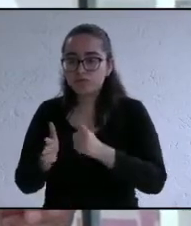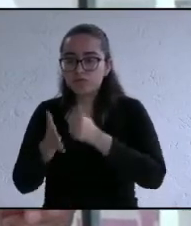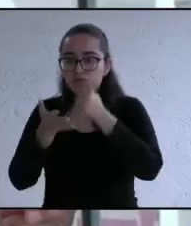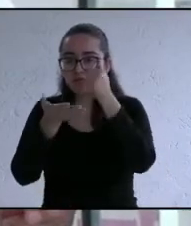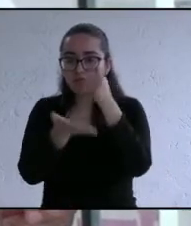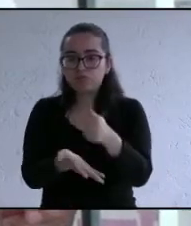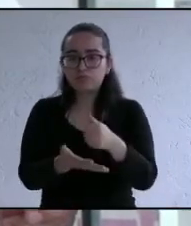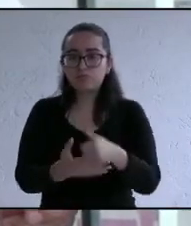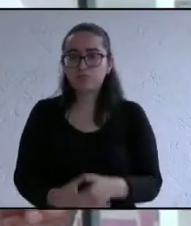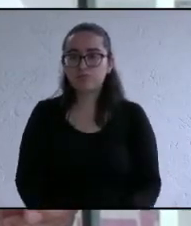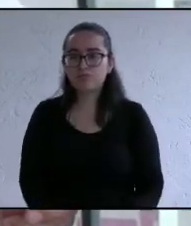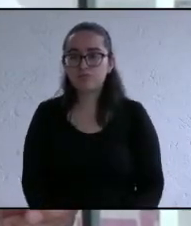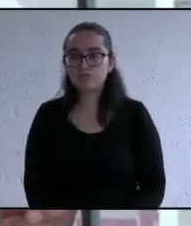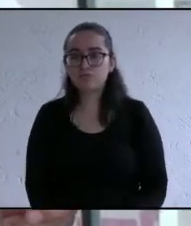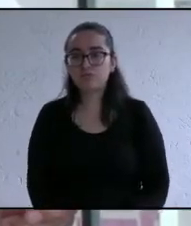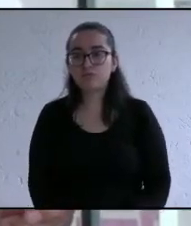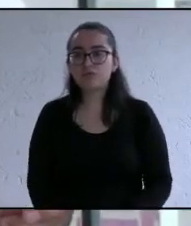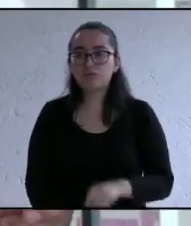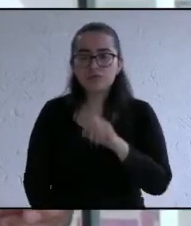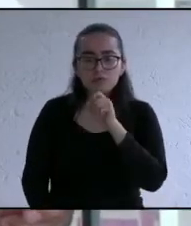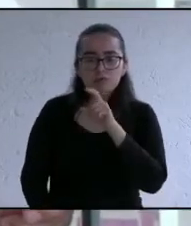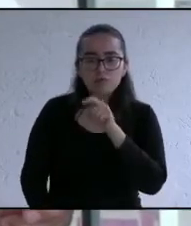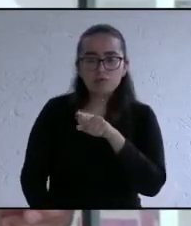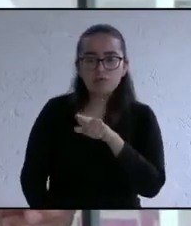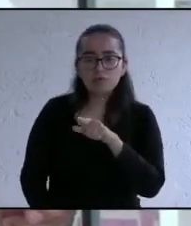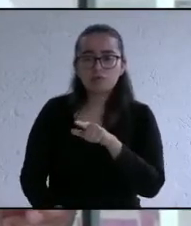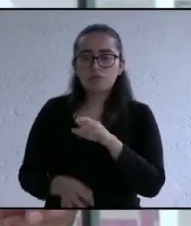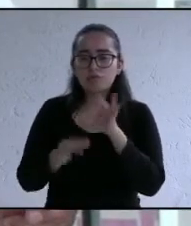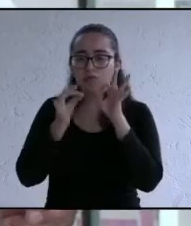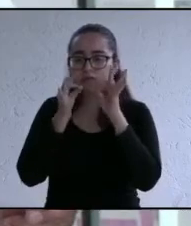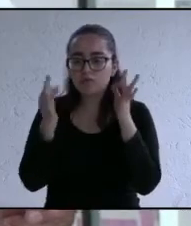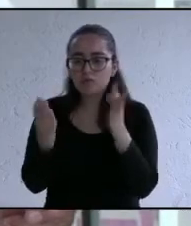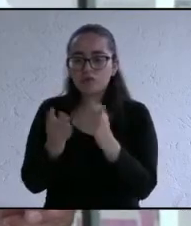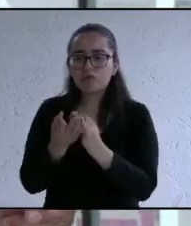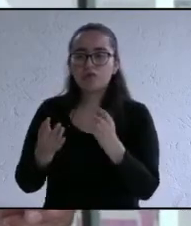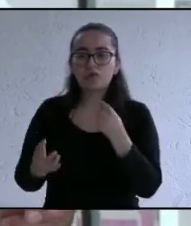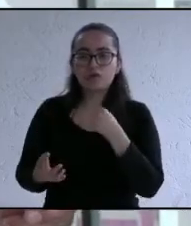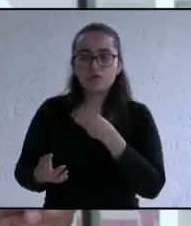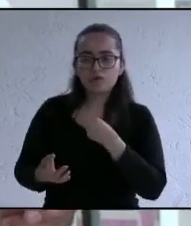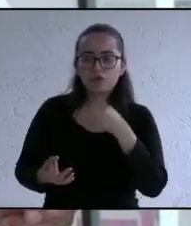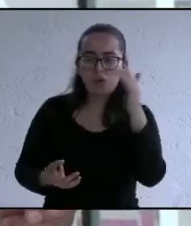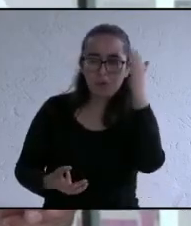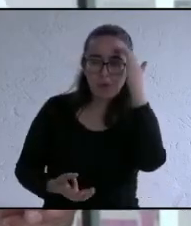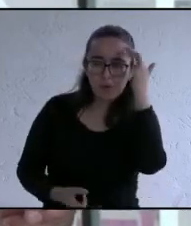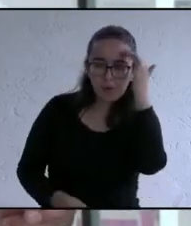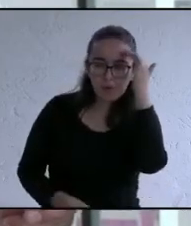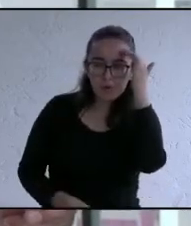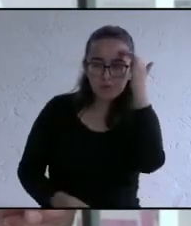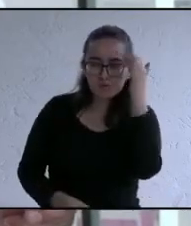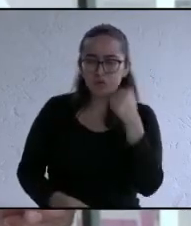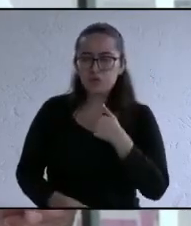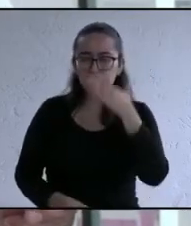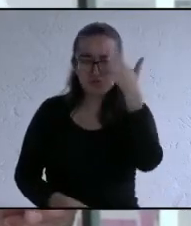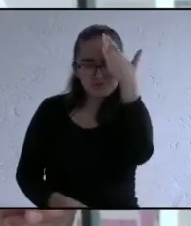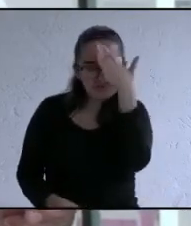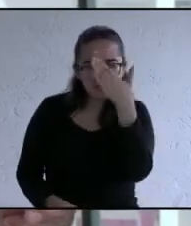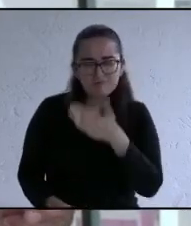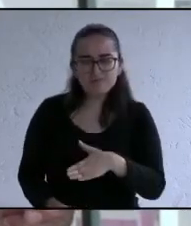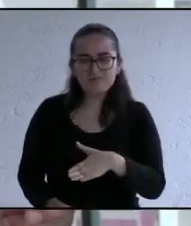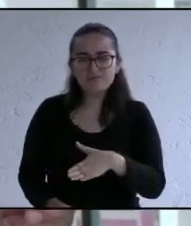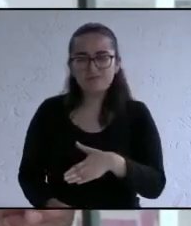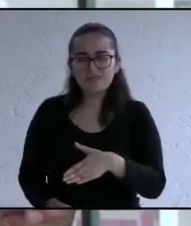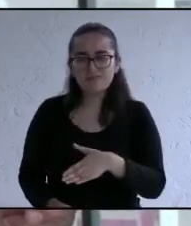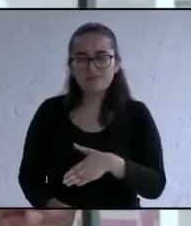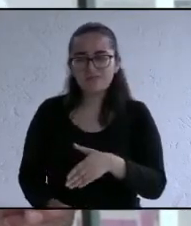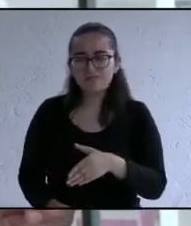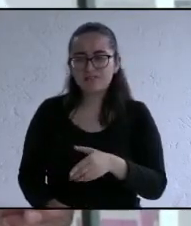un ayuntamiento de la misma manera lo haré sé conozco tengo la sabiduría el conocimiento y eso